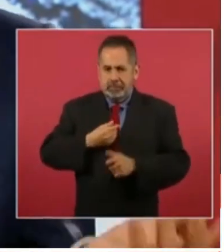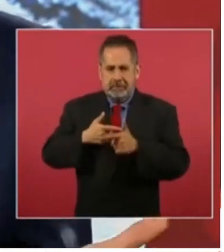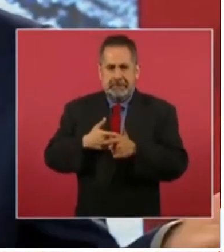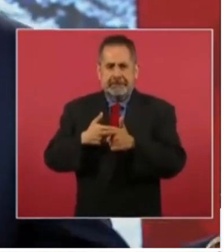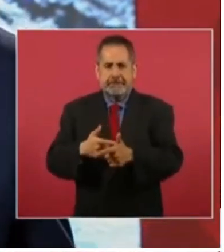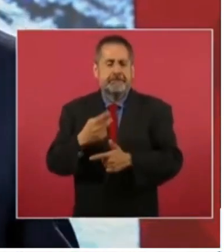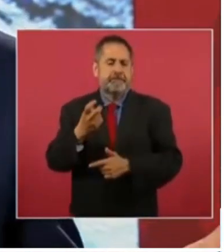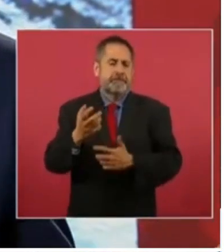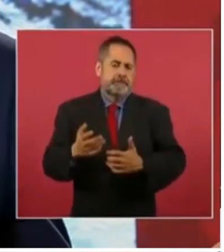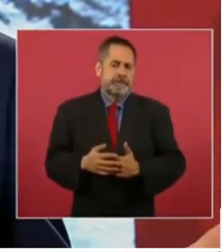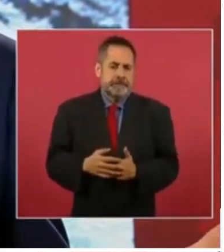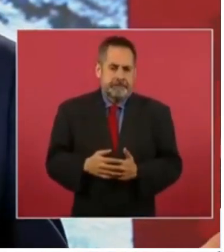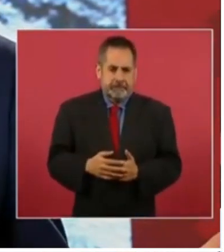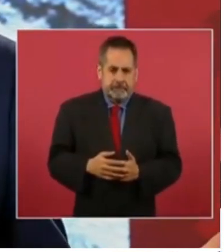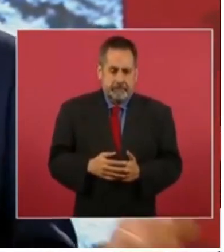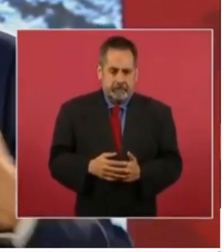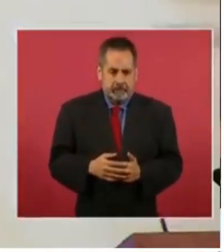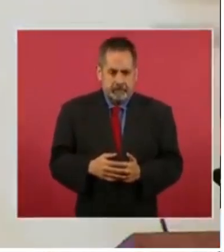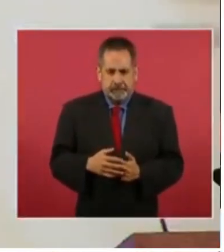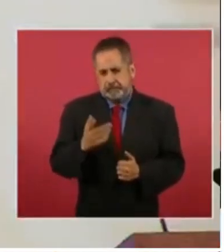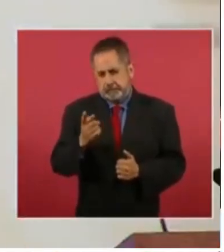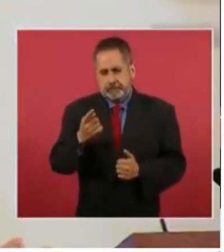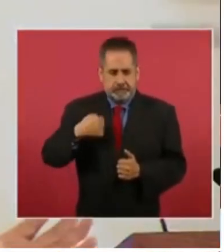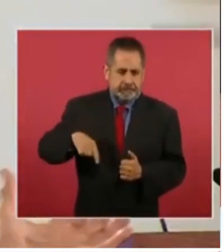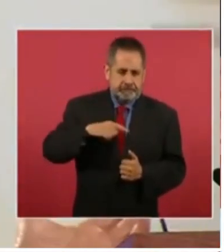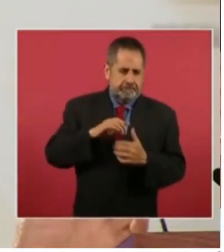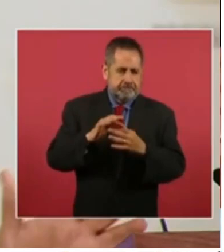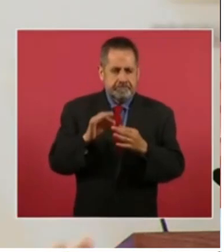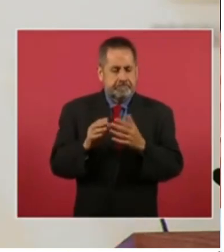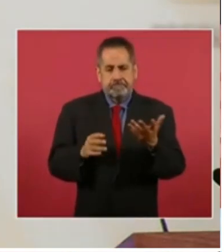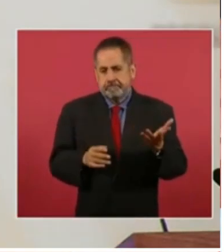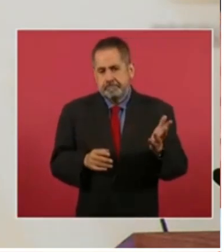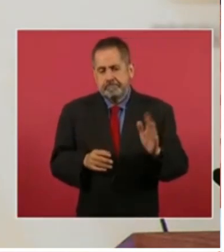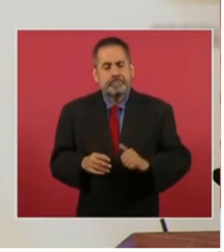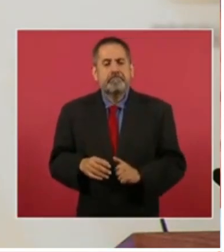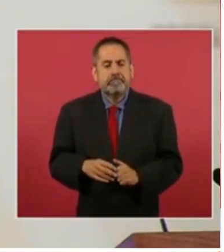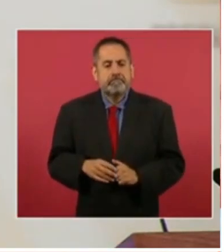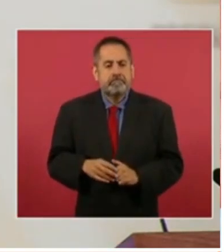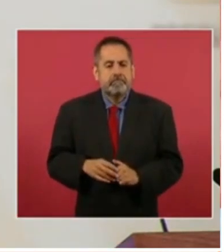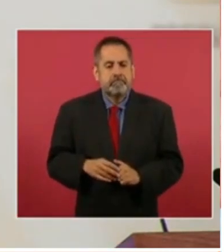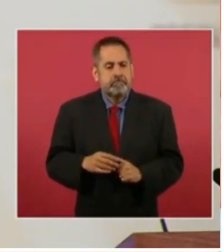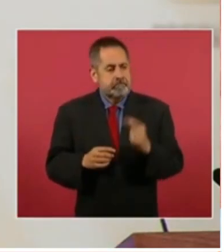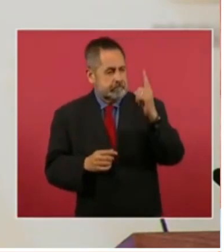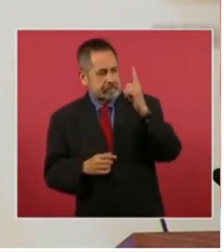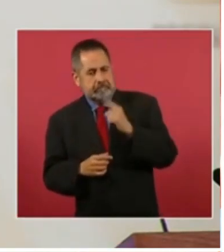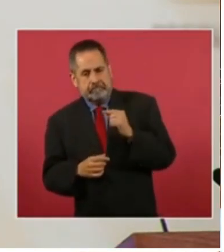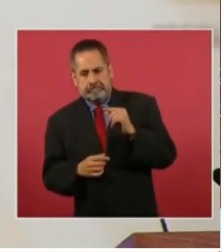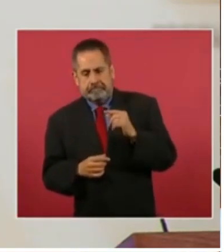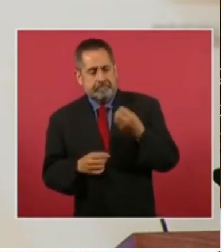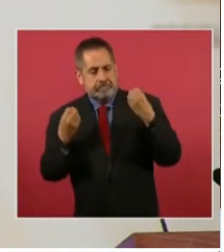Si no, imagínense. Ya nos hubiesen hecho minilla de pescado.